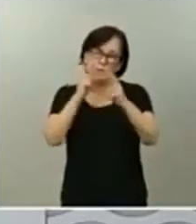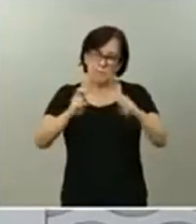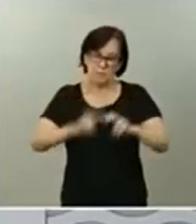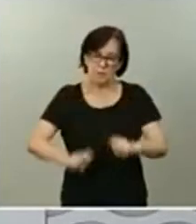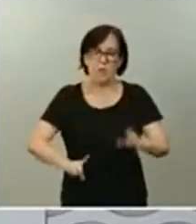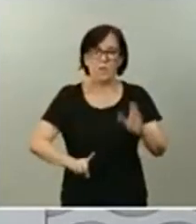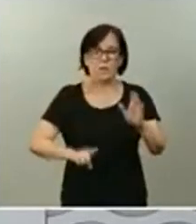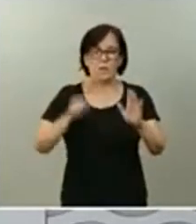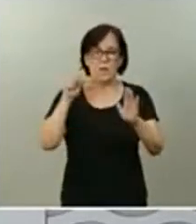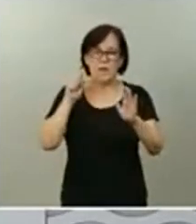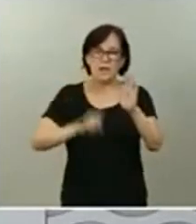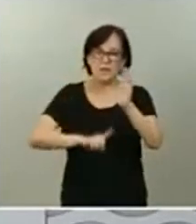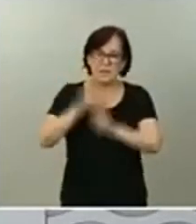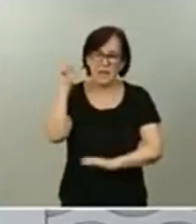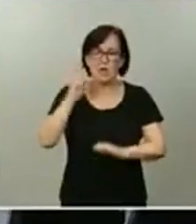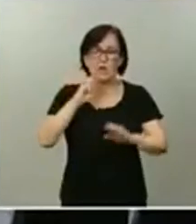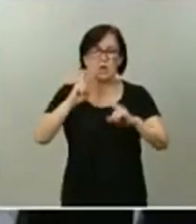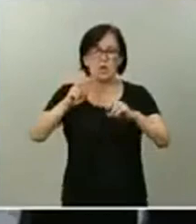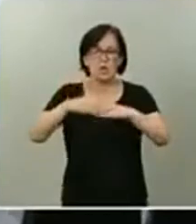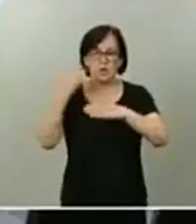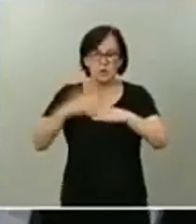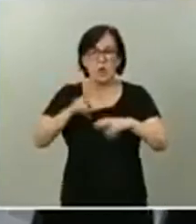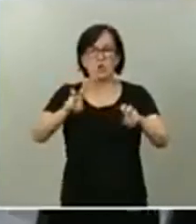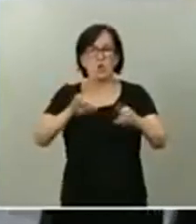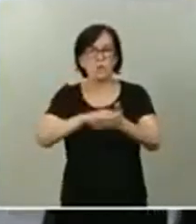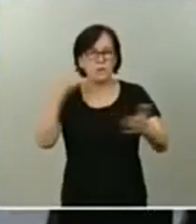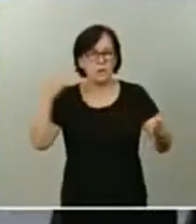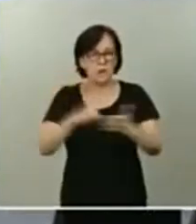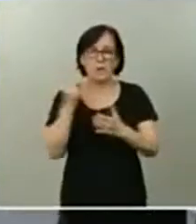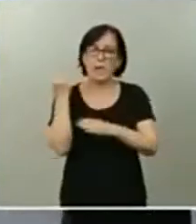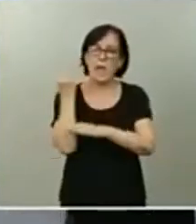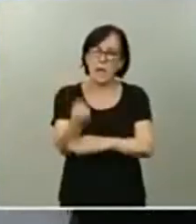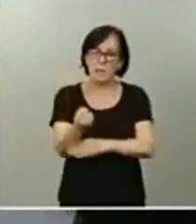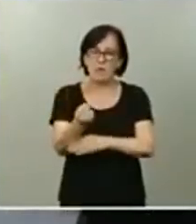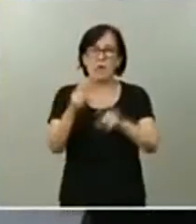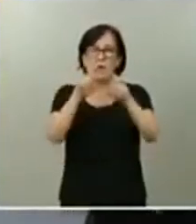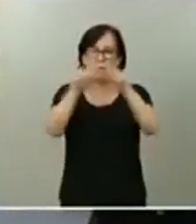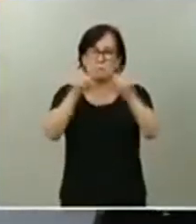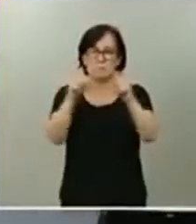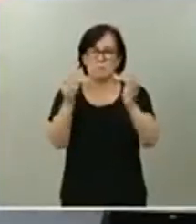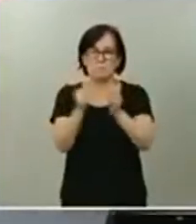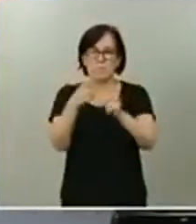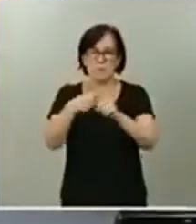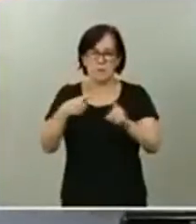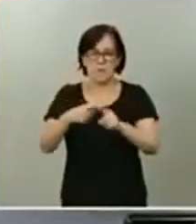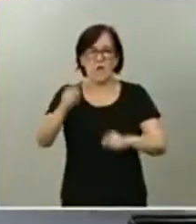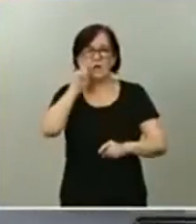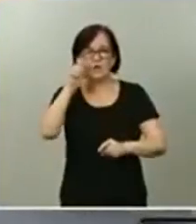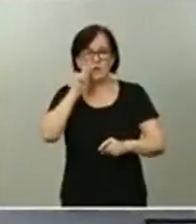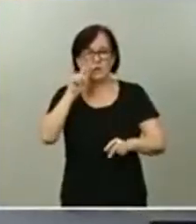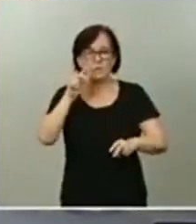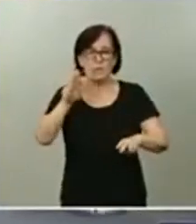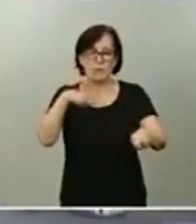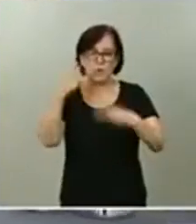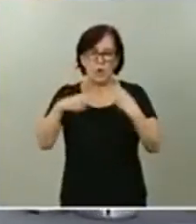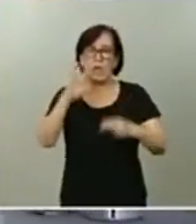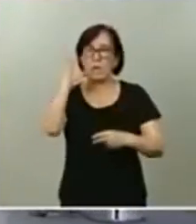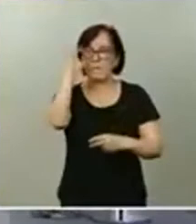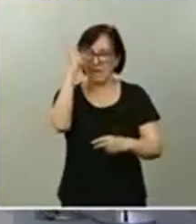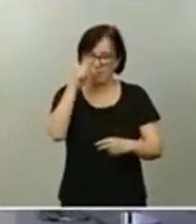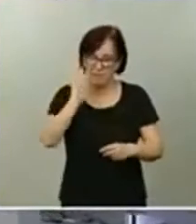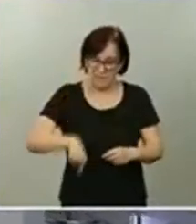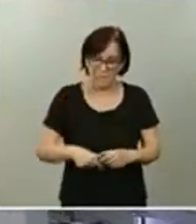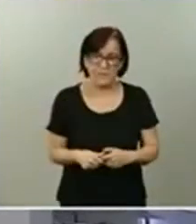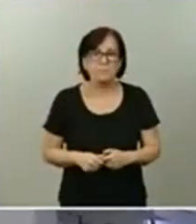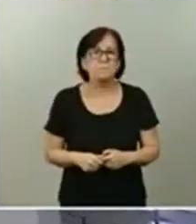innovación, nuevas tecnologías, el apoyo a las pymes, el turismo, la hostelería o el medioambiente. Por eso digo,